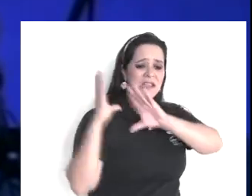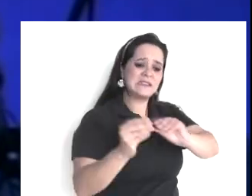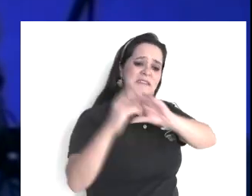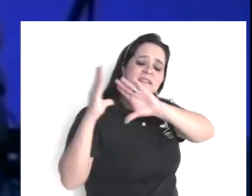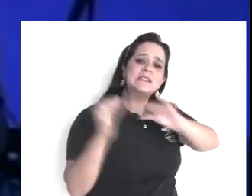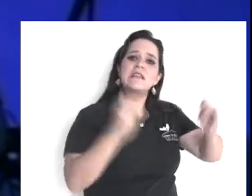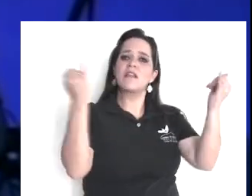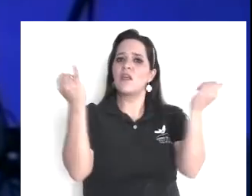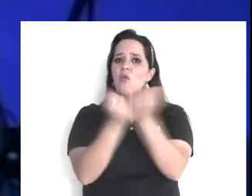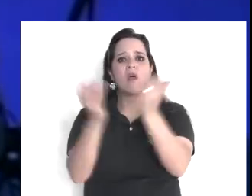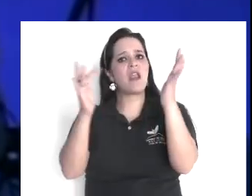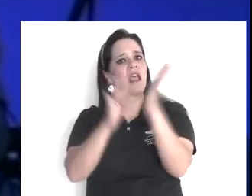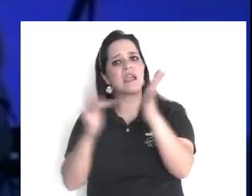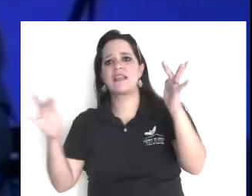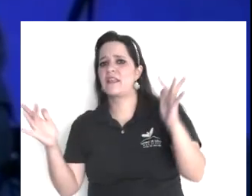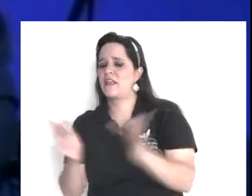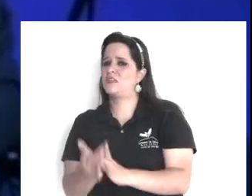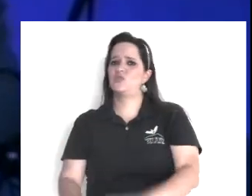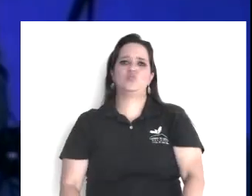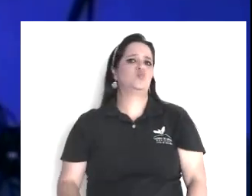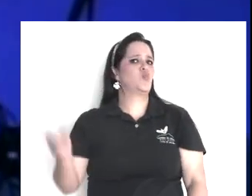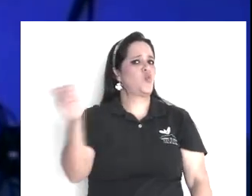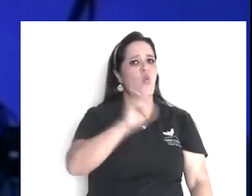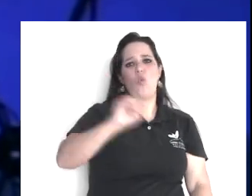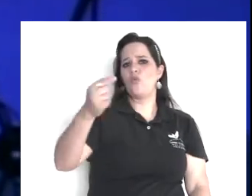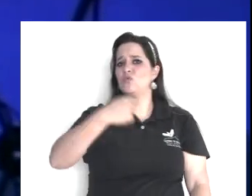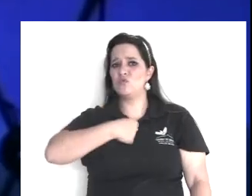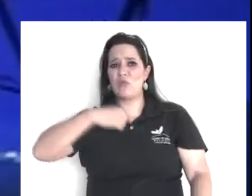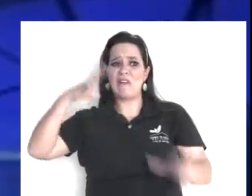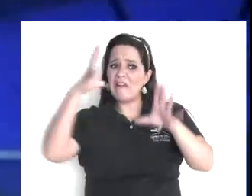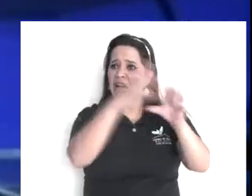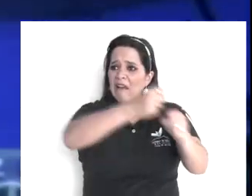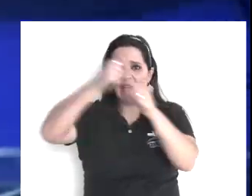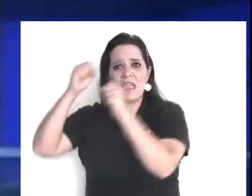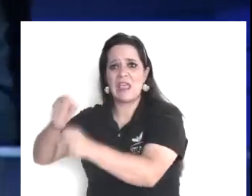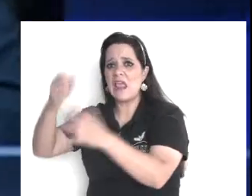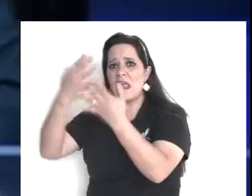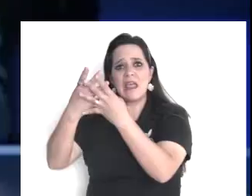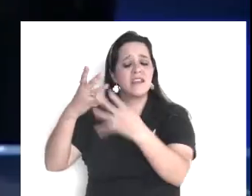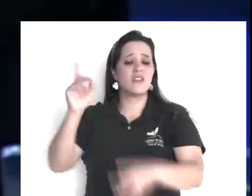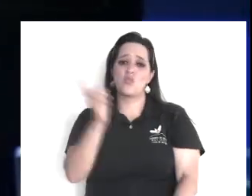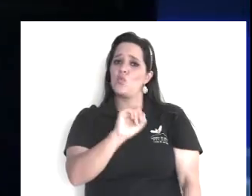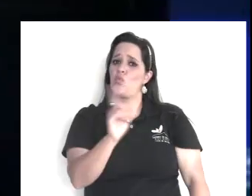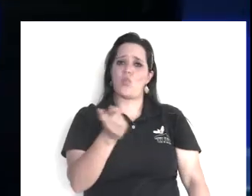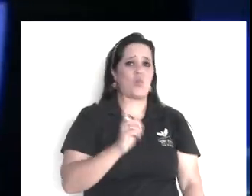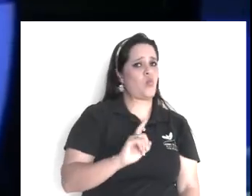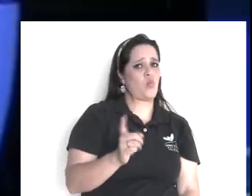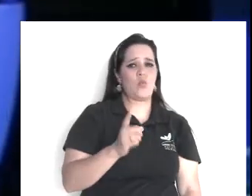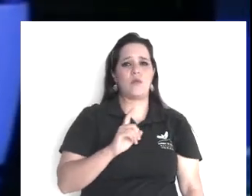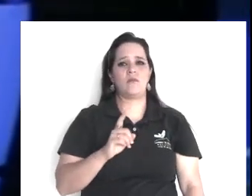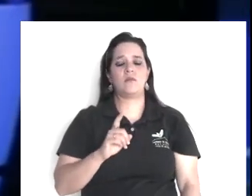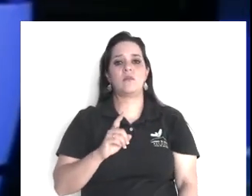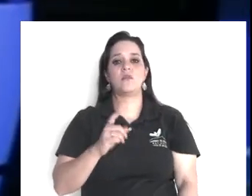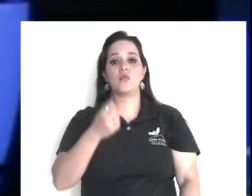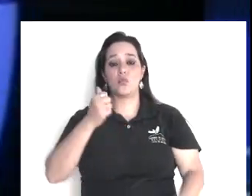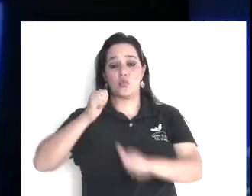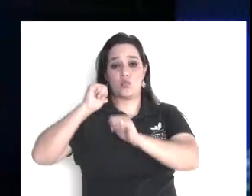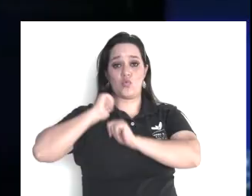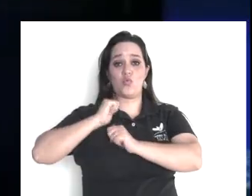este, hombre, ¿qué significa esto? ellos tenían, una información, inexacta, de Jesús,